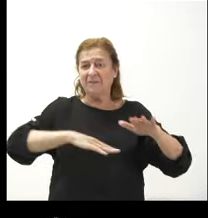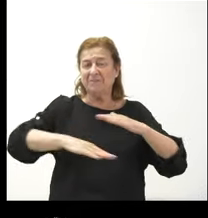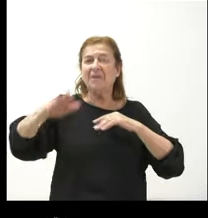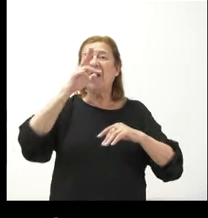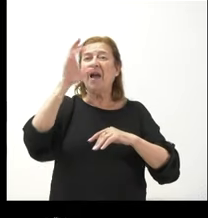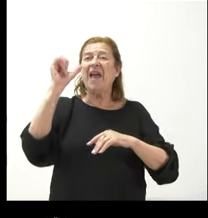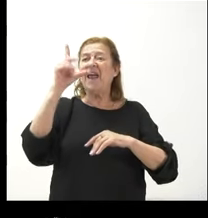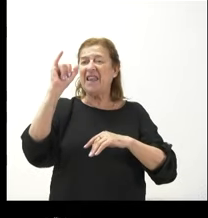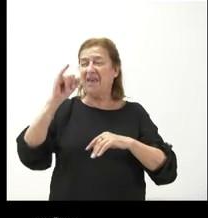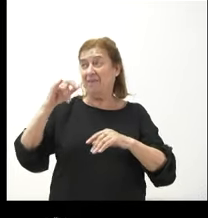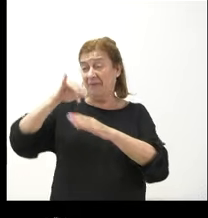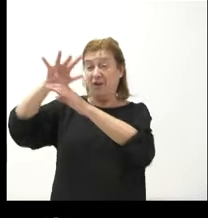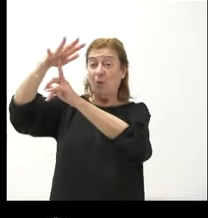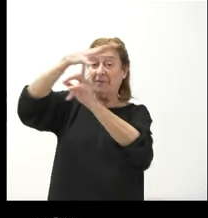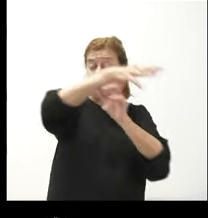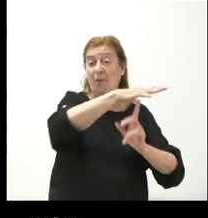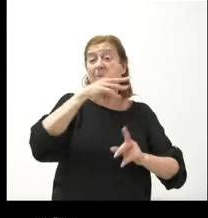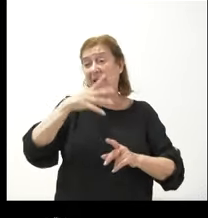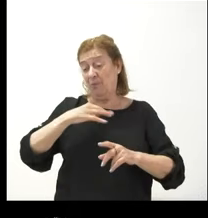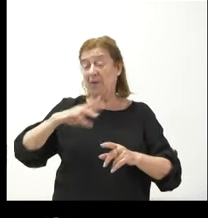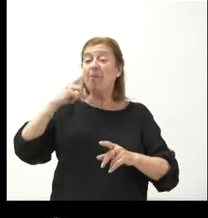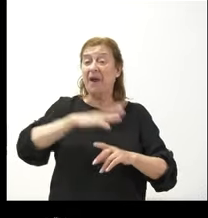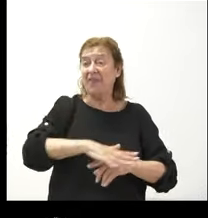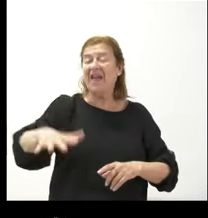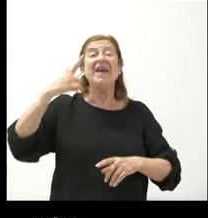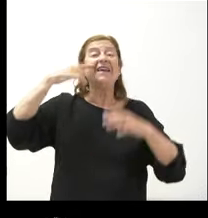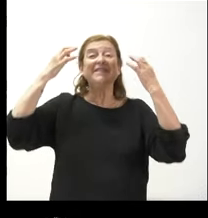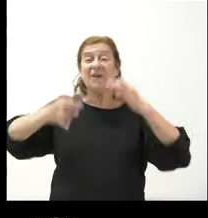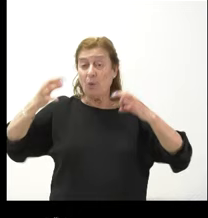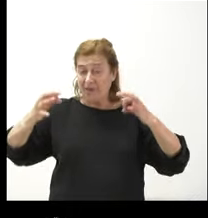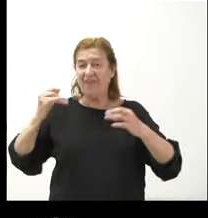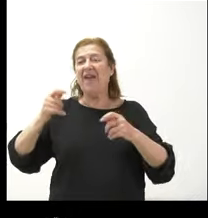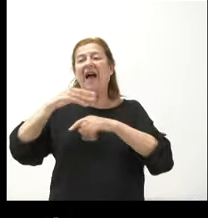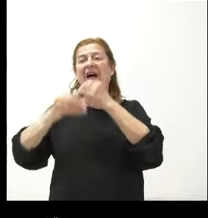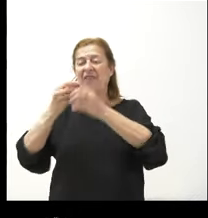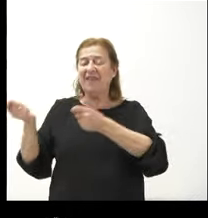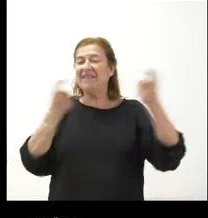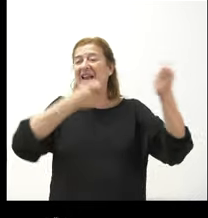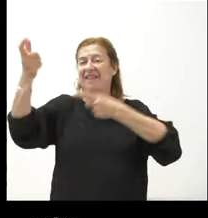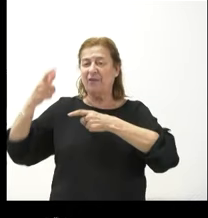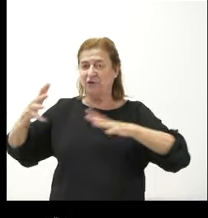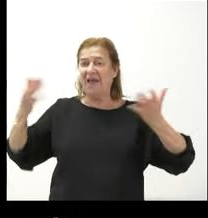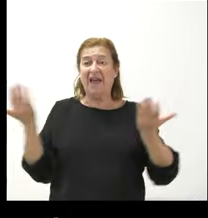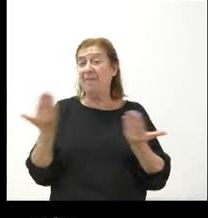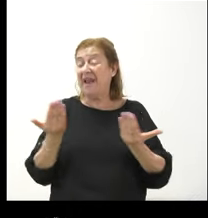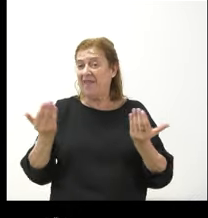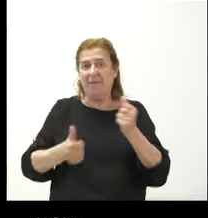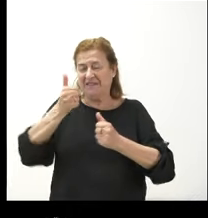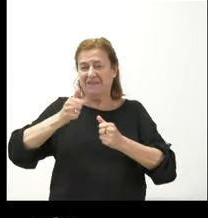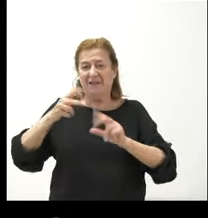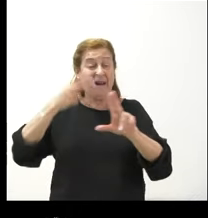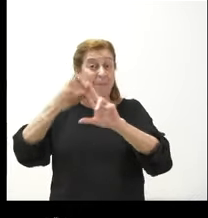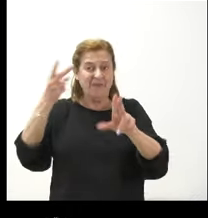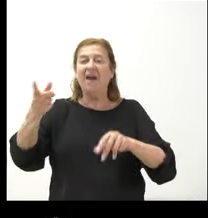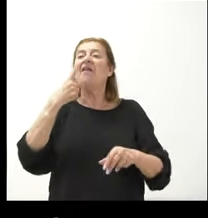bueno es un lugar donde pueden aterrizar helicópteros con total seguridad y realizar traslados de emergencia de forma mucho más rápida y nos